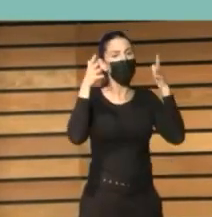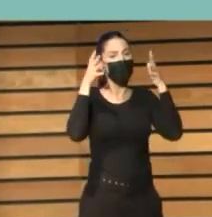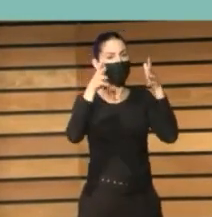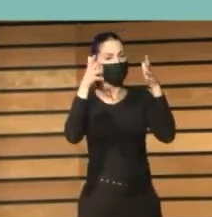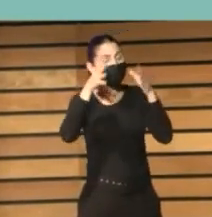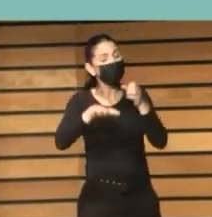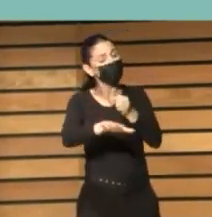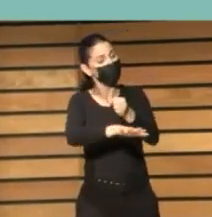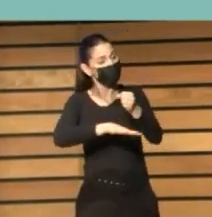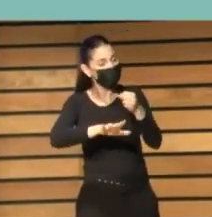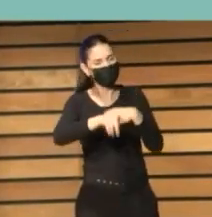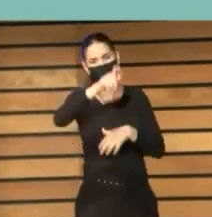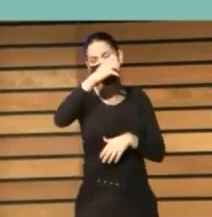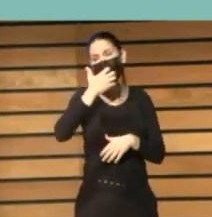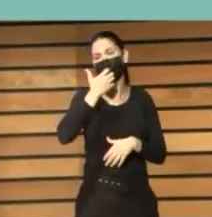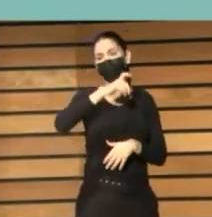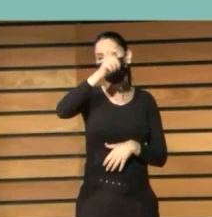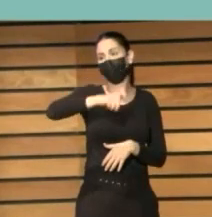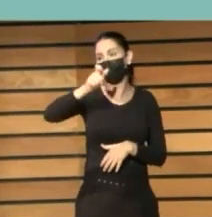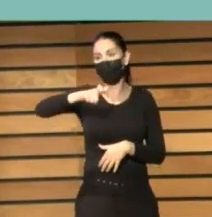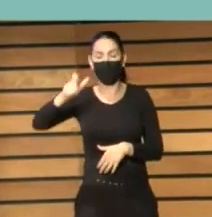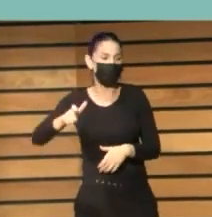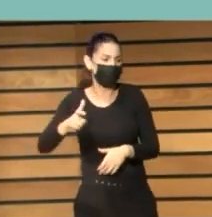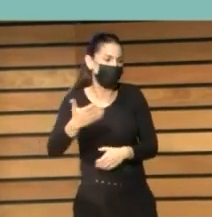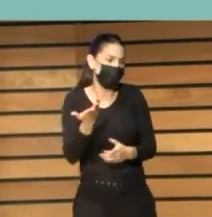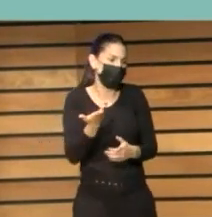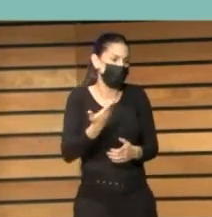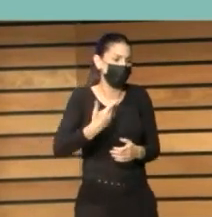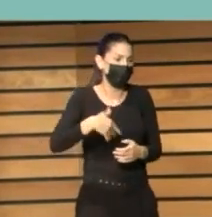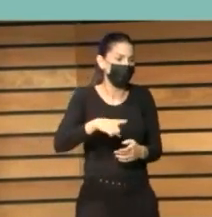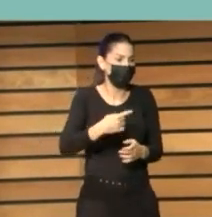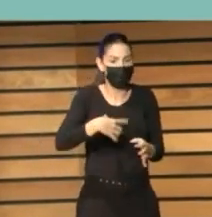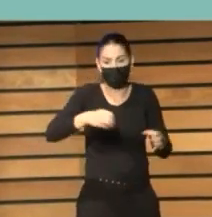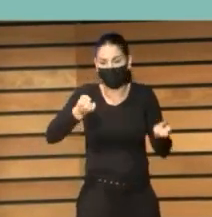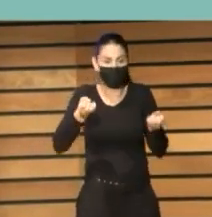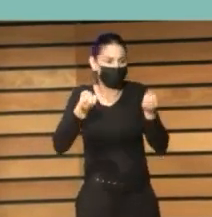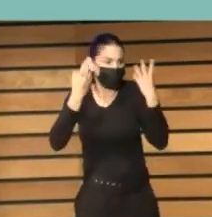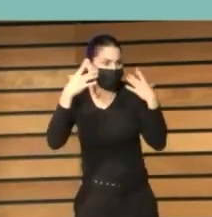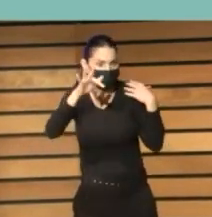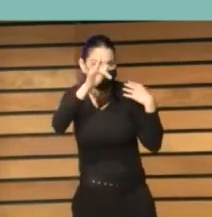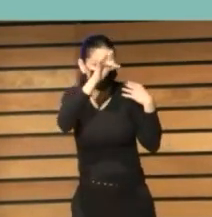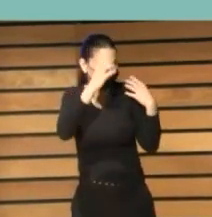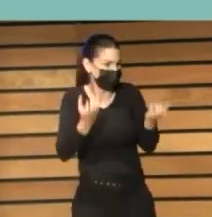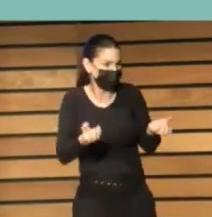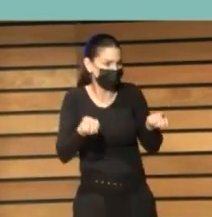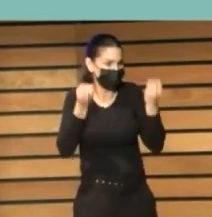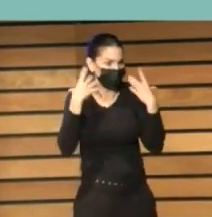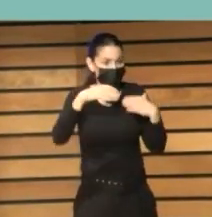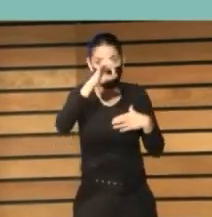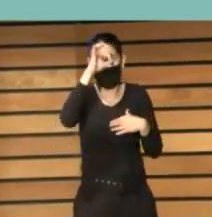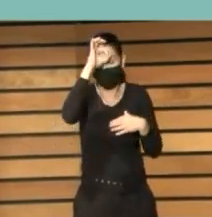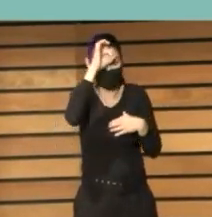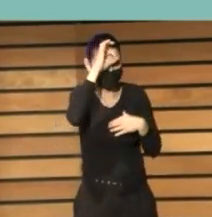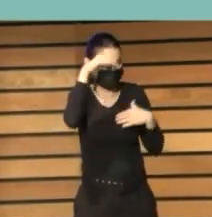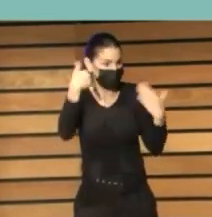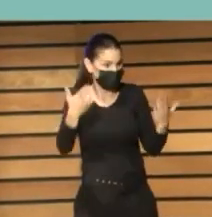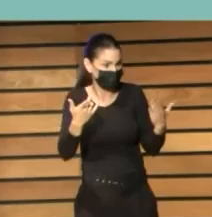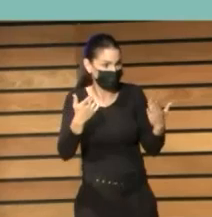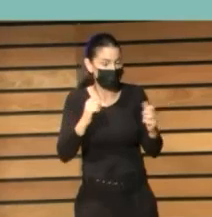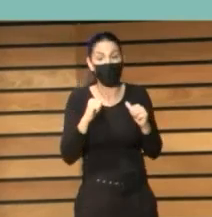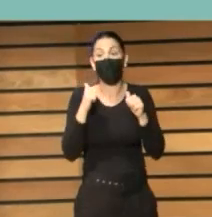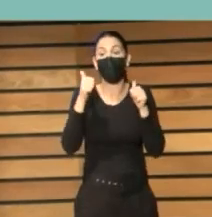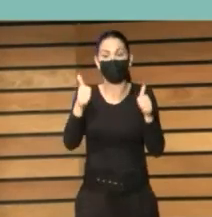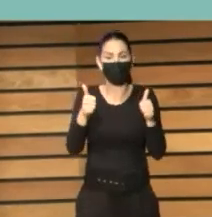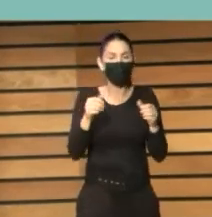para las personas que se tengan que iniciar en lo más elemental de los dispositivos y su uso en el contexto digital. Un